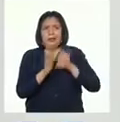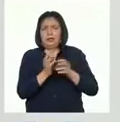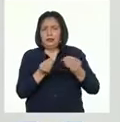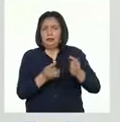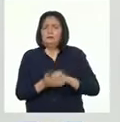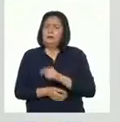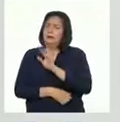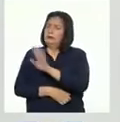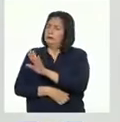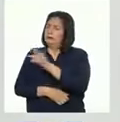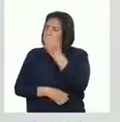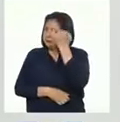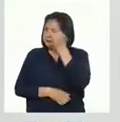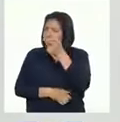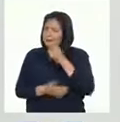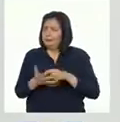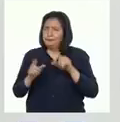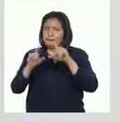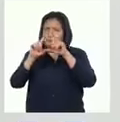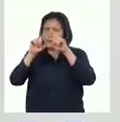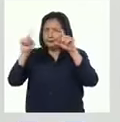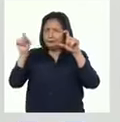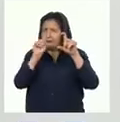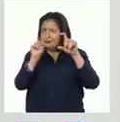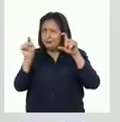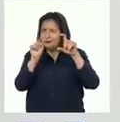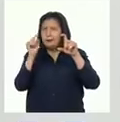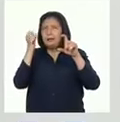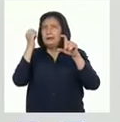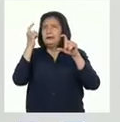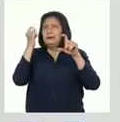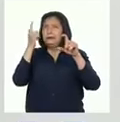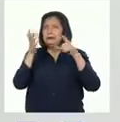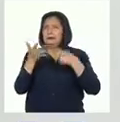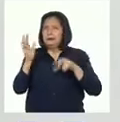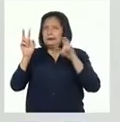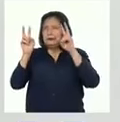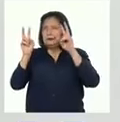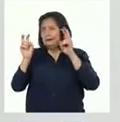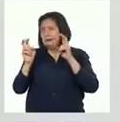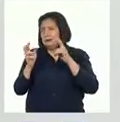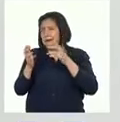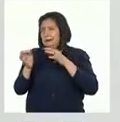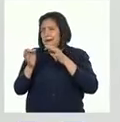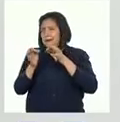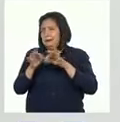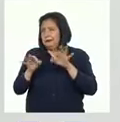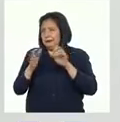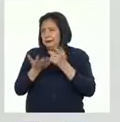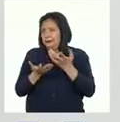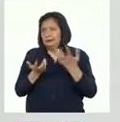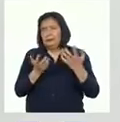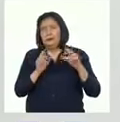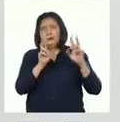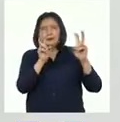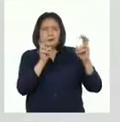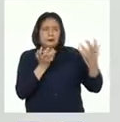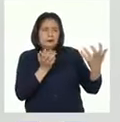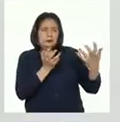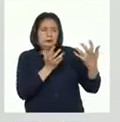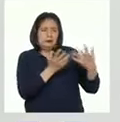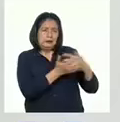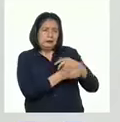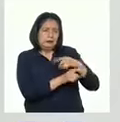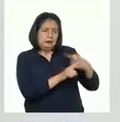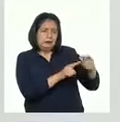¿hay alguna idea de ese párrafo que te ayude a comprender el tema del texto, que es relación entre